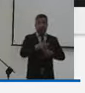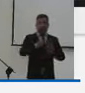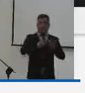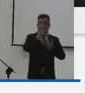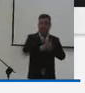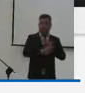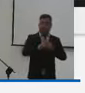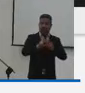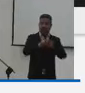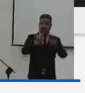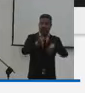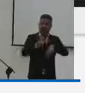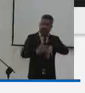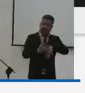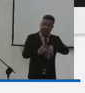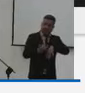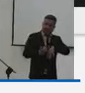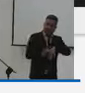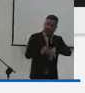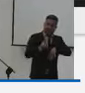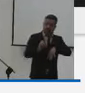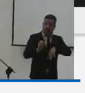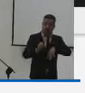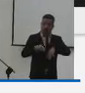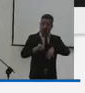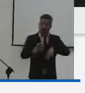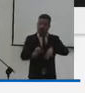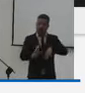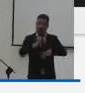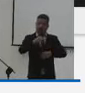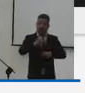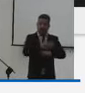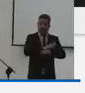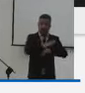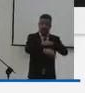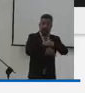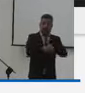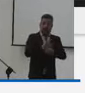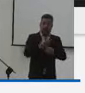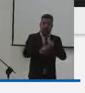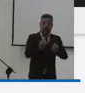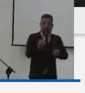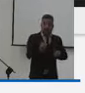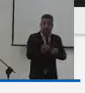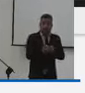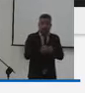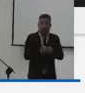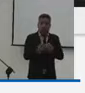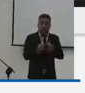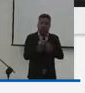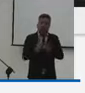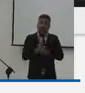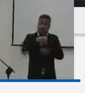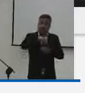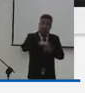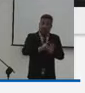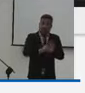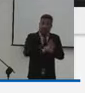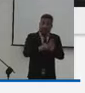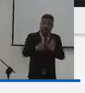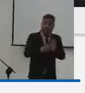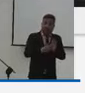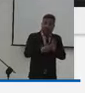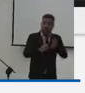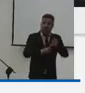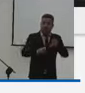sector de fomento está desde el ministerio hoy haciendo el apoyo y dejando incluido en la ley los